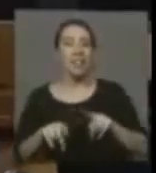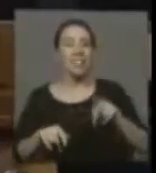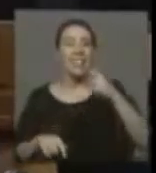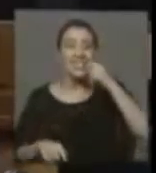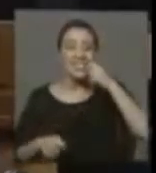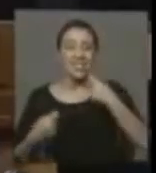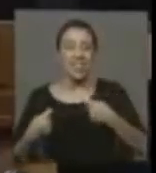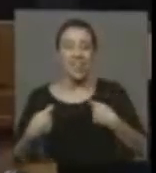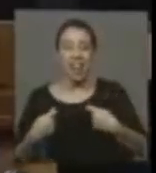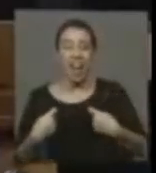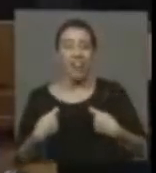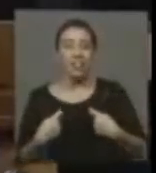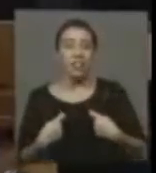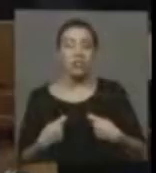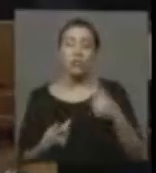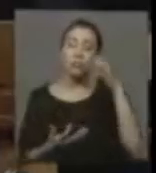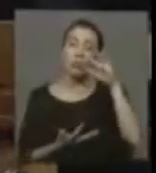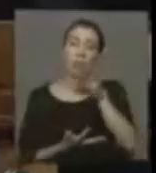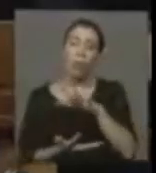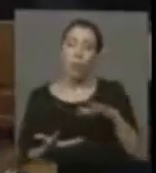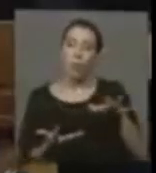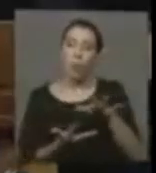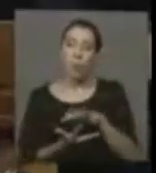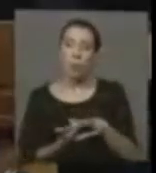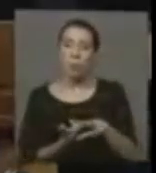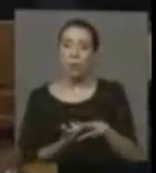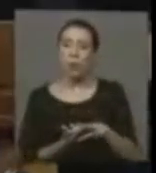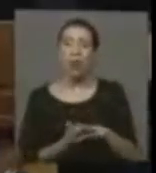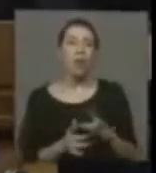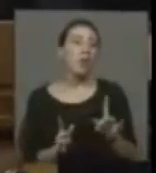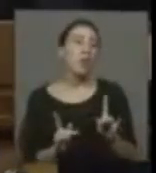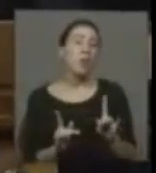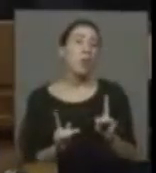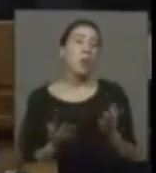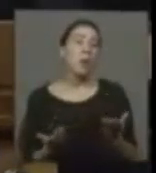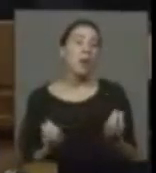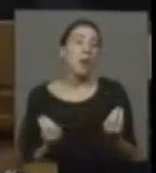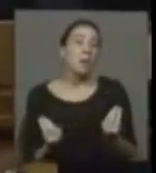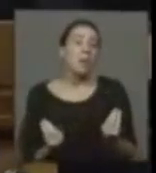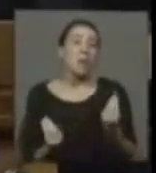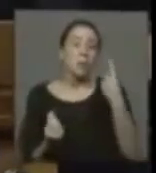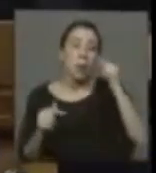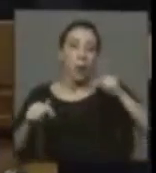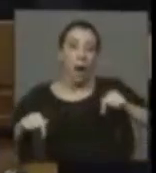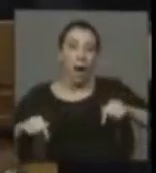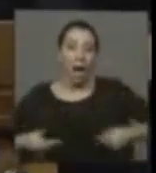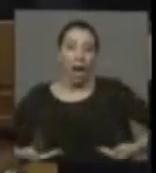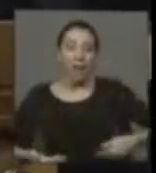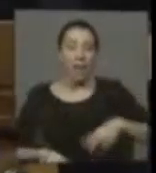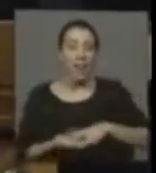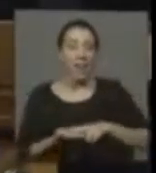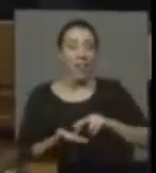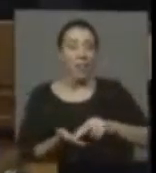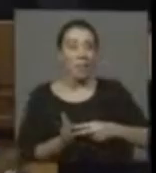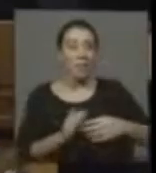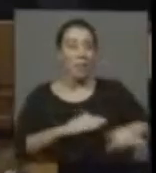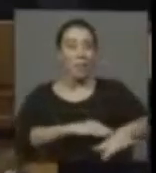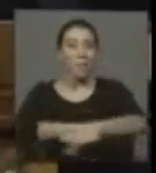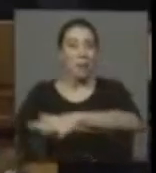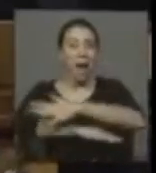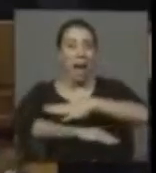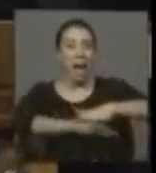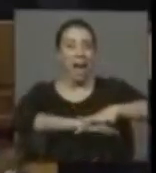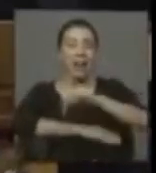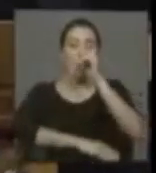que eso implicaba tenían una serie de complejidades que no lo hacían razonablemente utilizable. Pero hoy día, la realidad del problema de la marea roja,